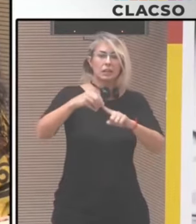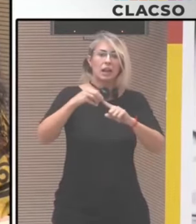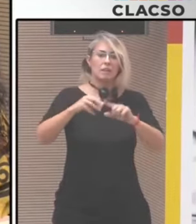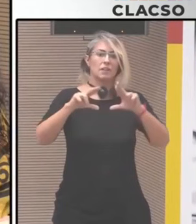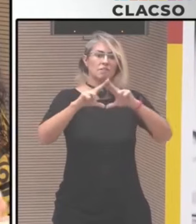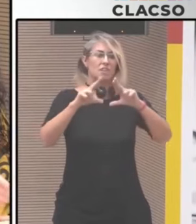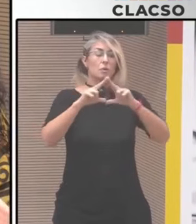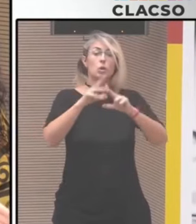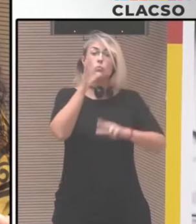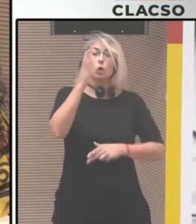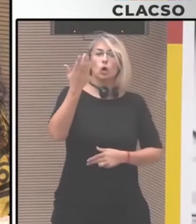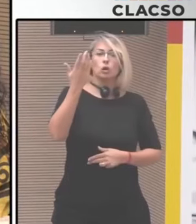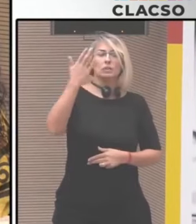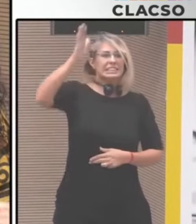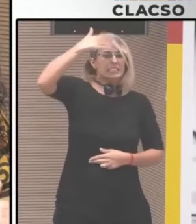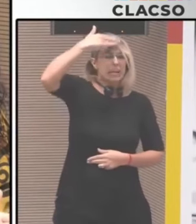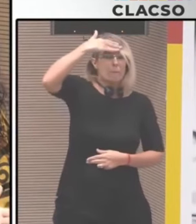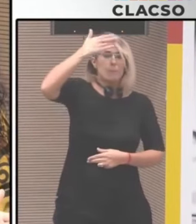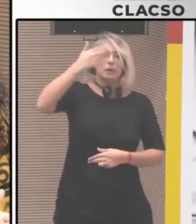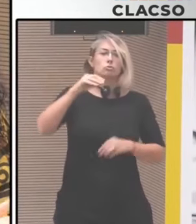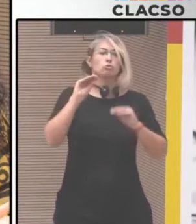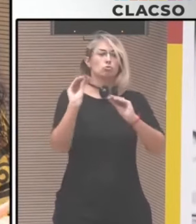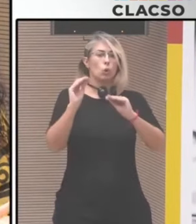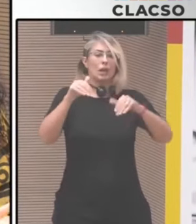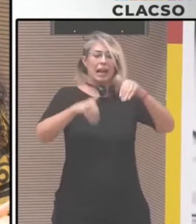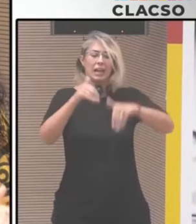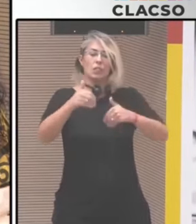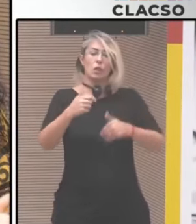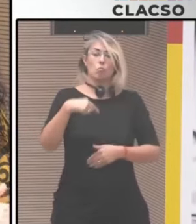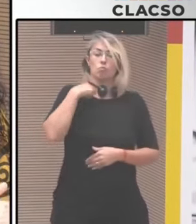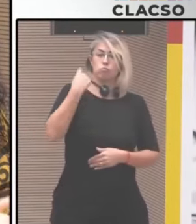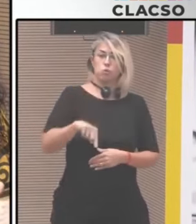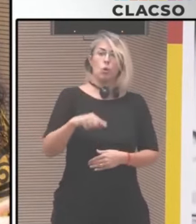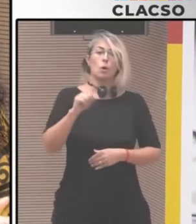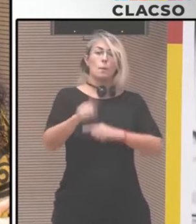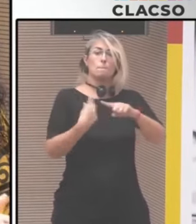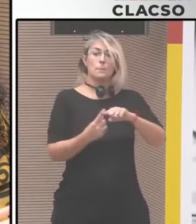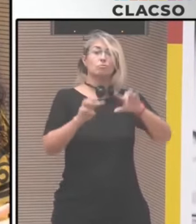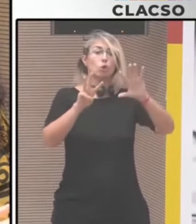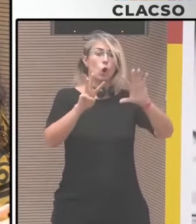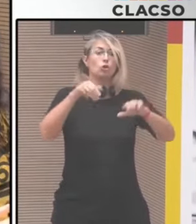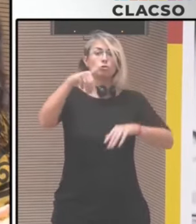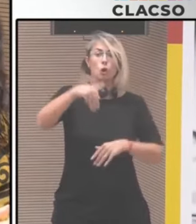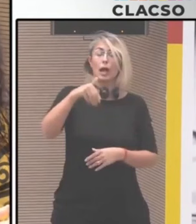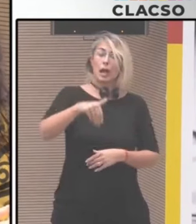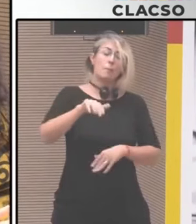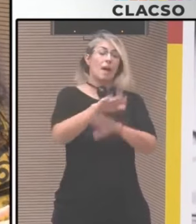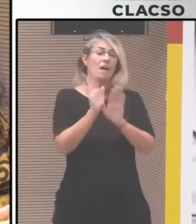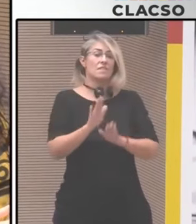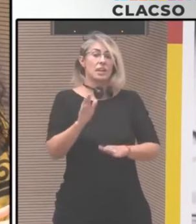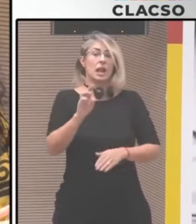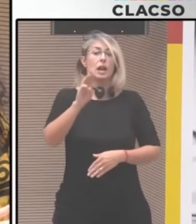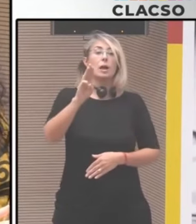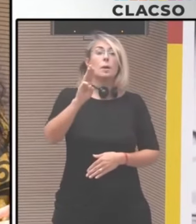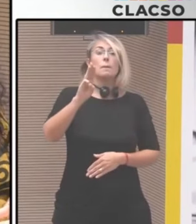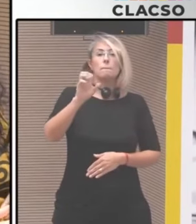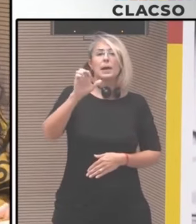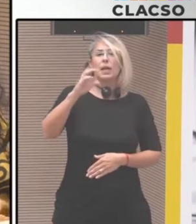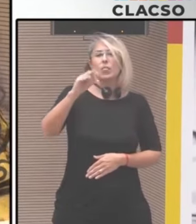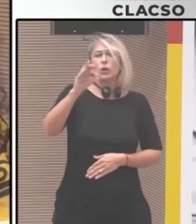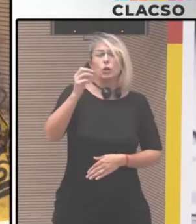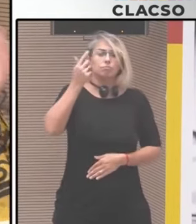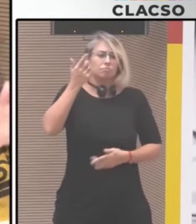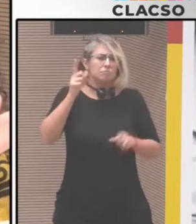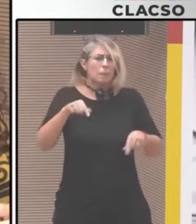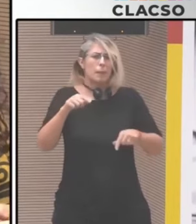líneas de discusión en el Seminario de Madrid y los principales desafíos que también quedan planteados. Me